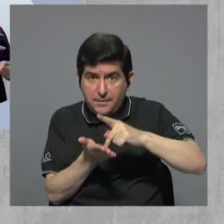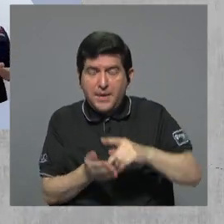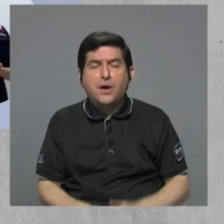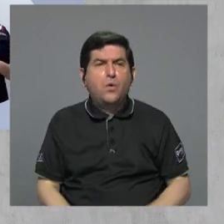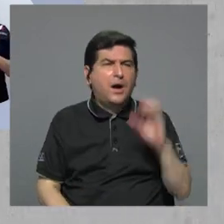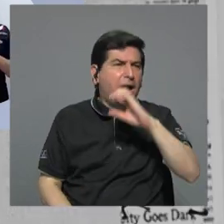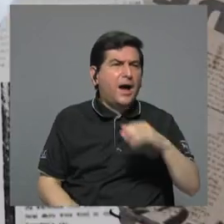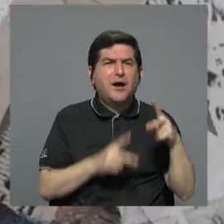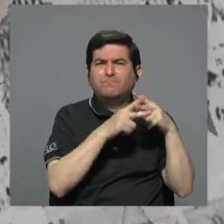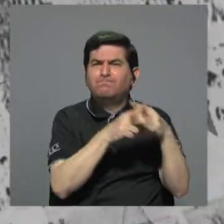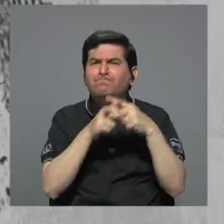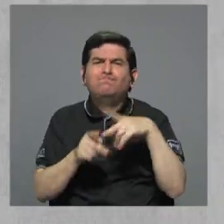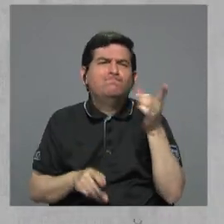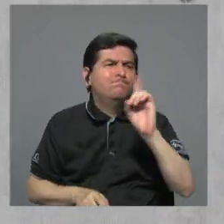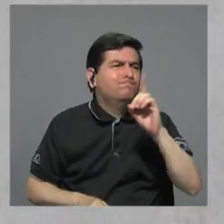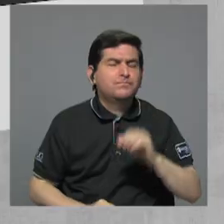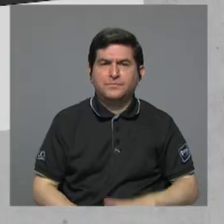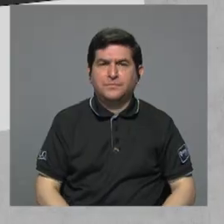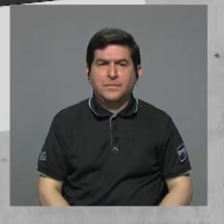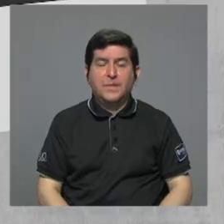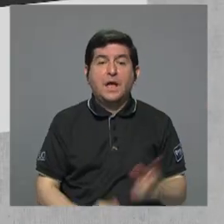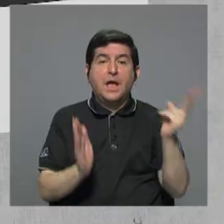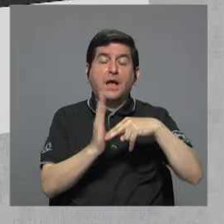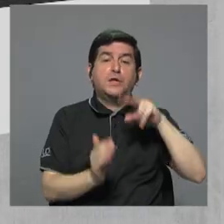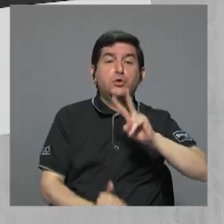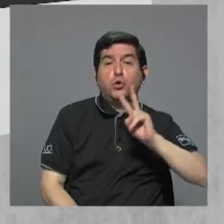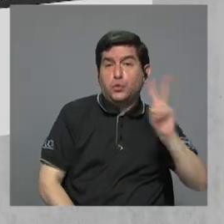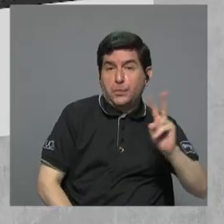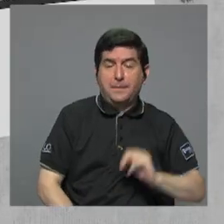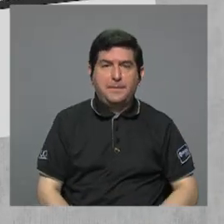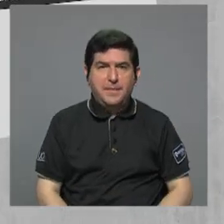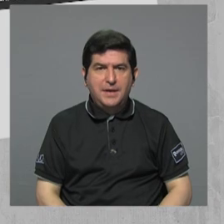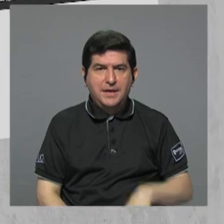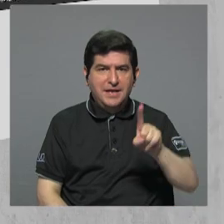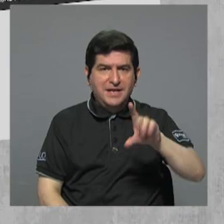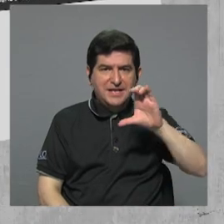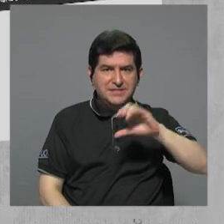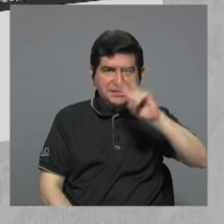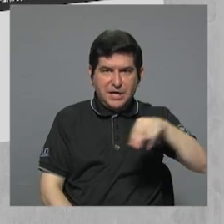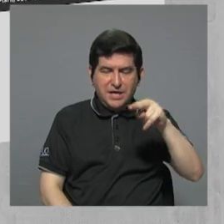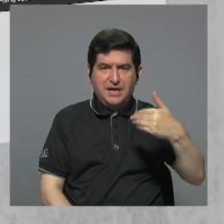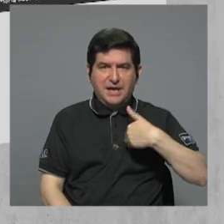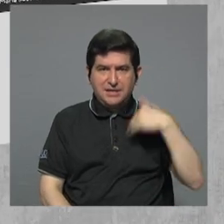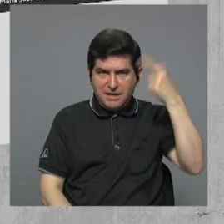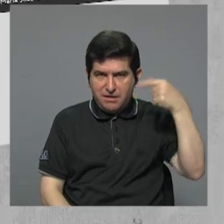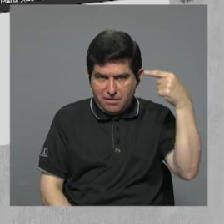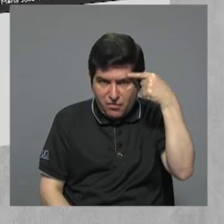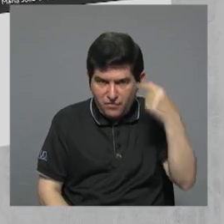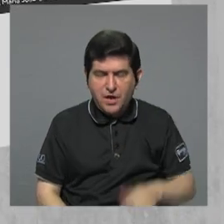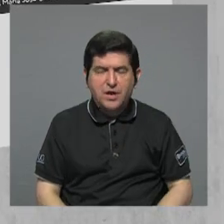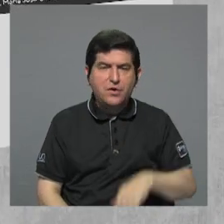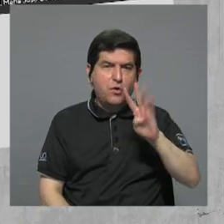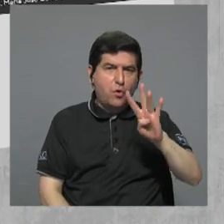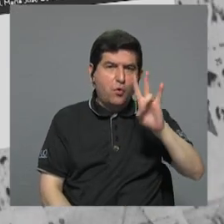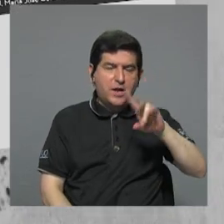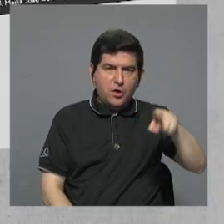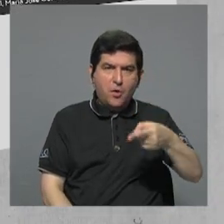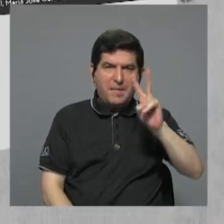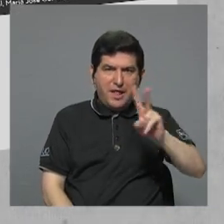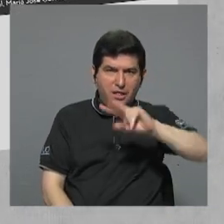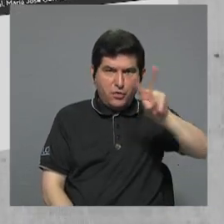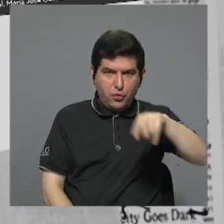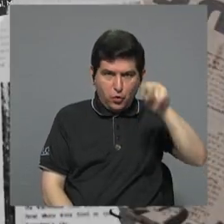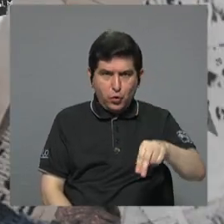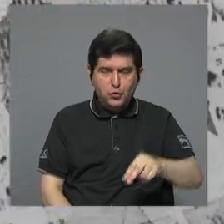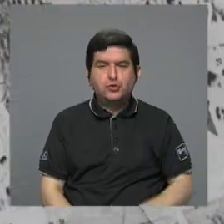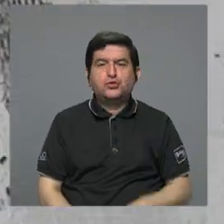dinero prestado. Para el 2022, de cada 100 colones que recibirá el gobierno, 47,2 colones